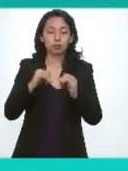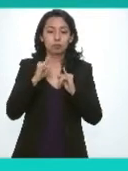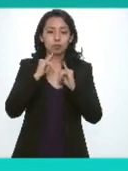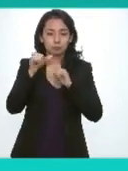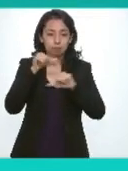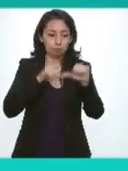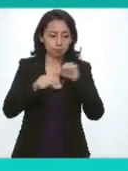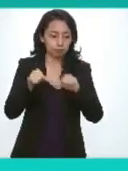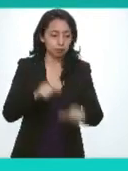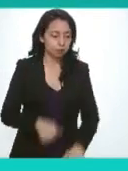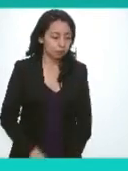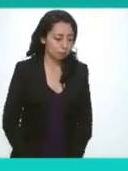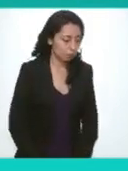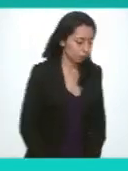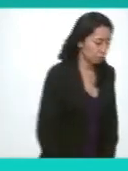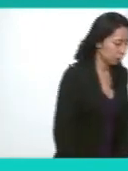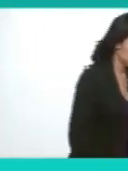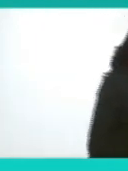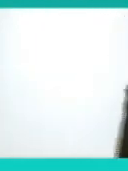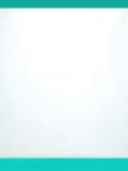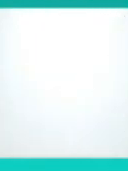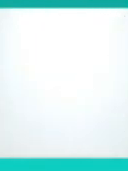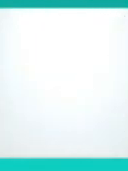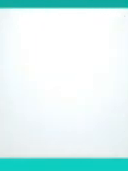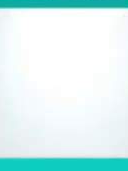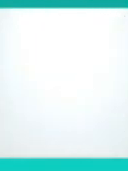se nos hace favor coordinadora Teresa Treviño